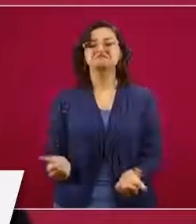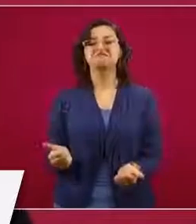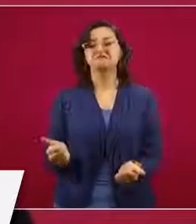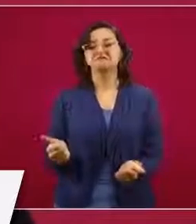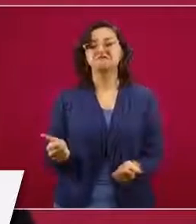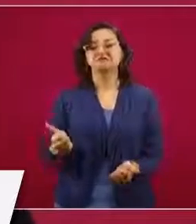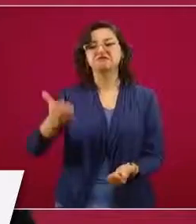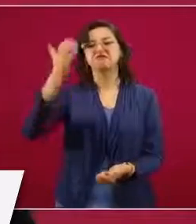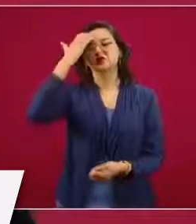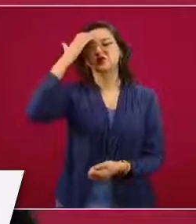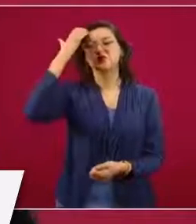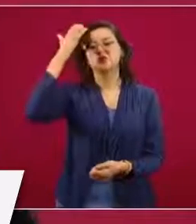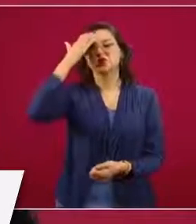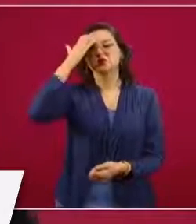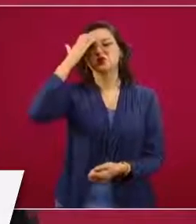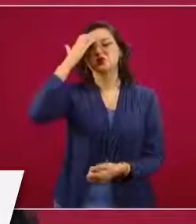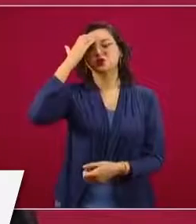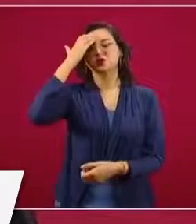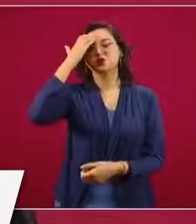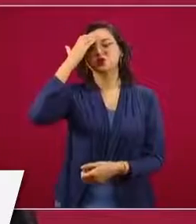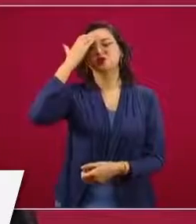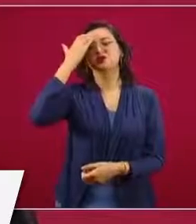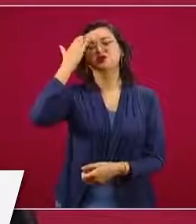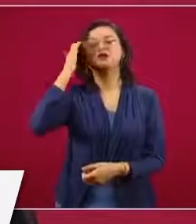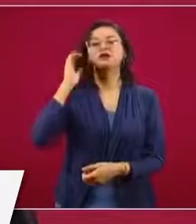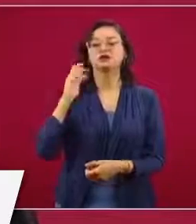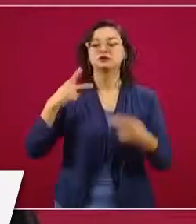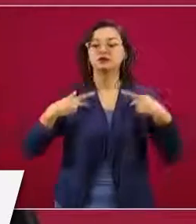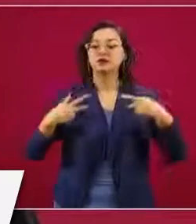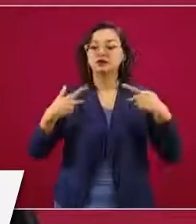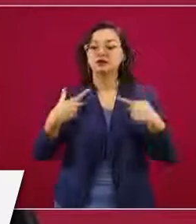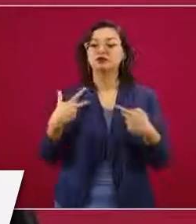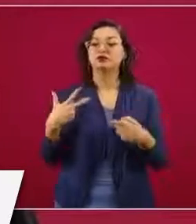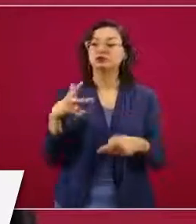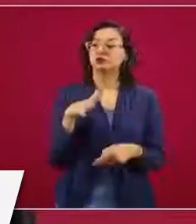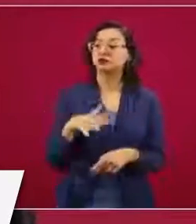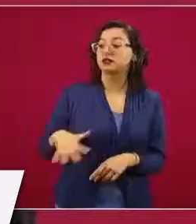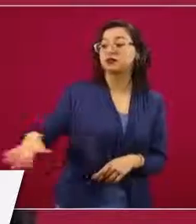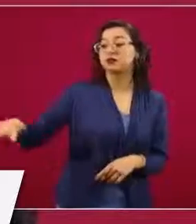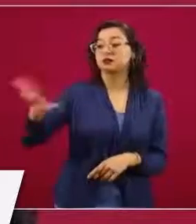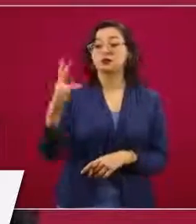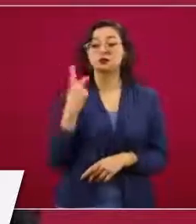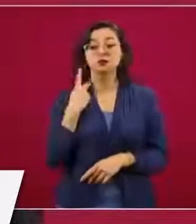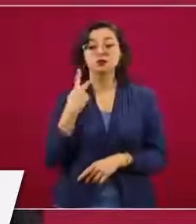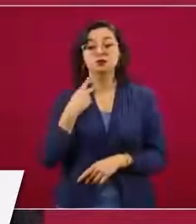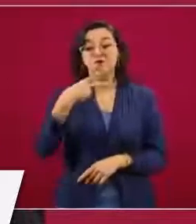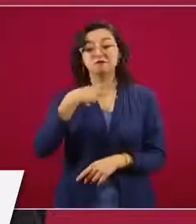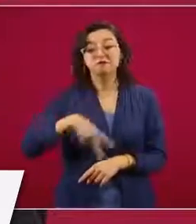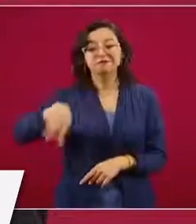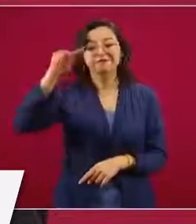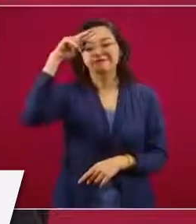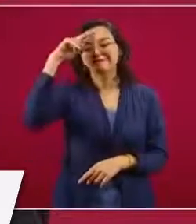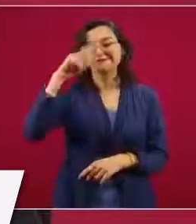con menos analfabetismo político,